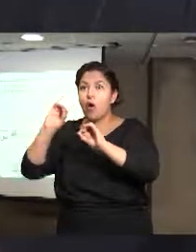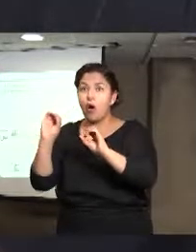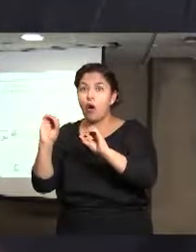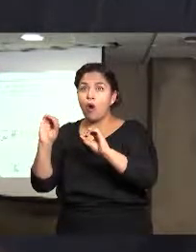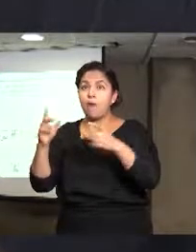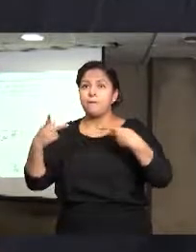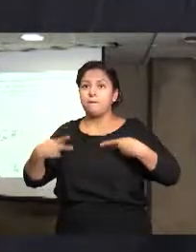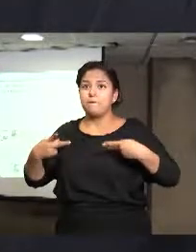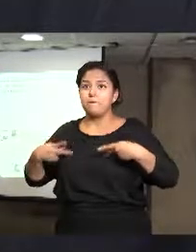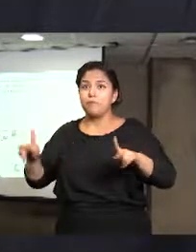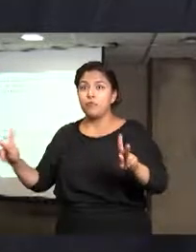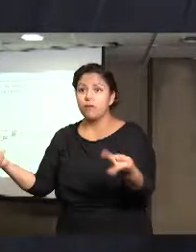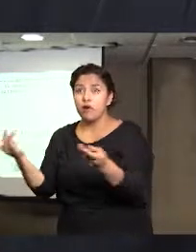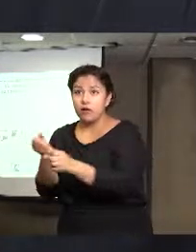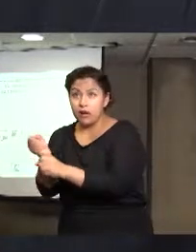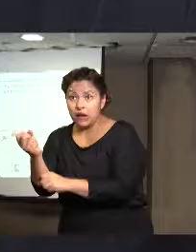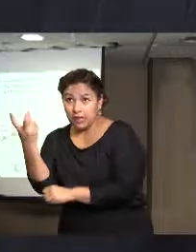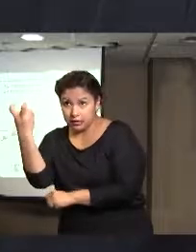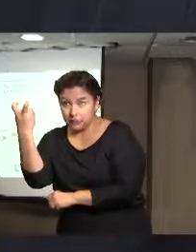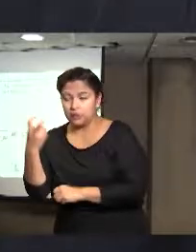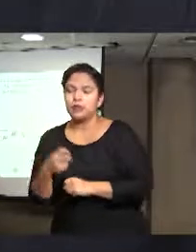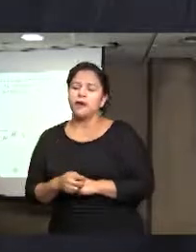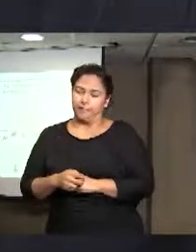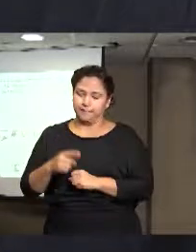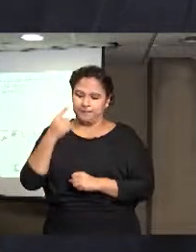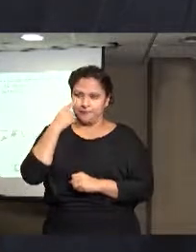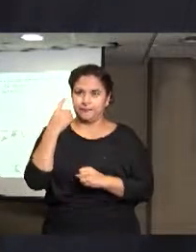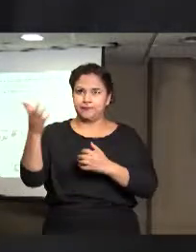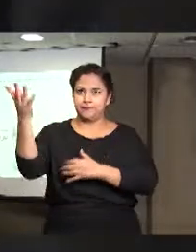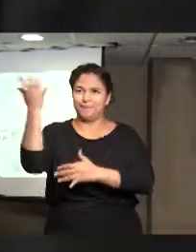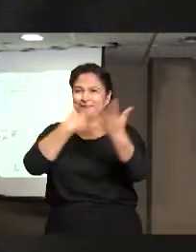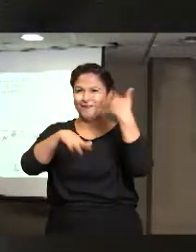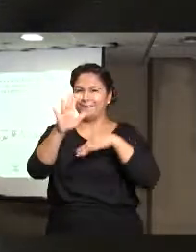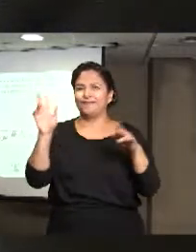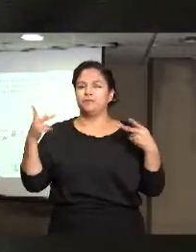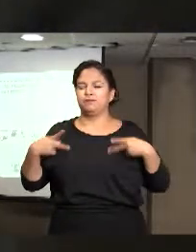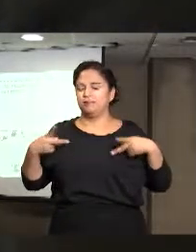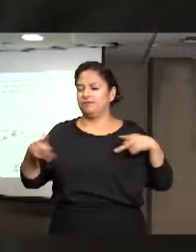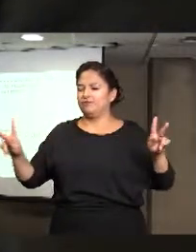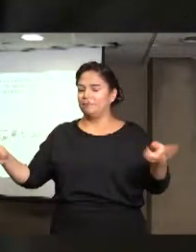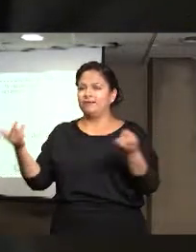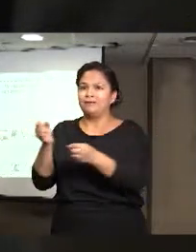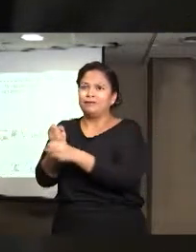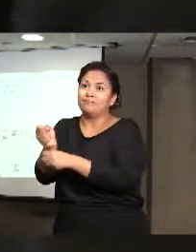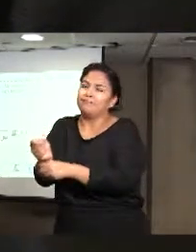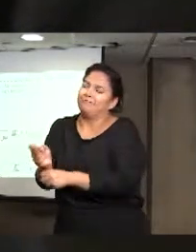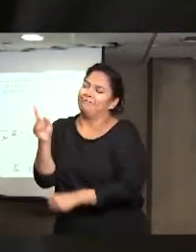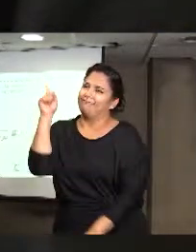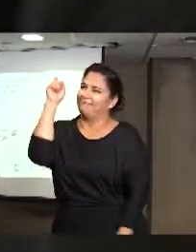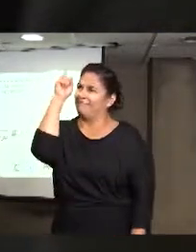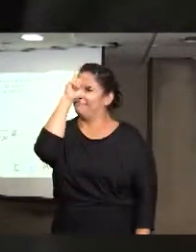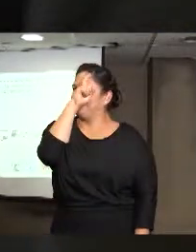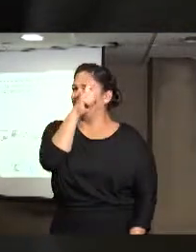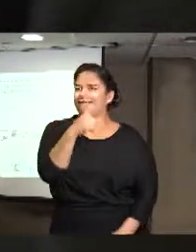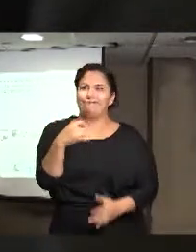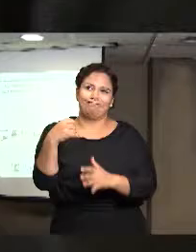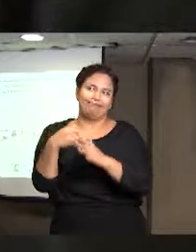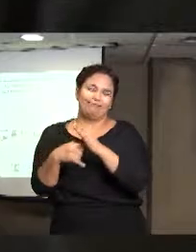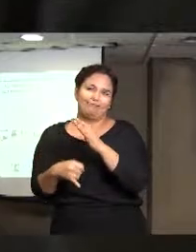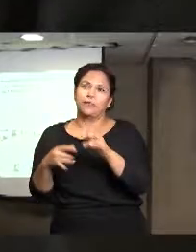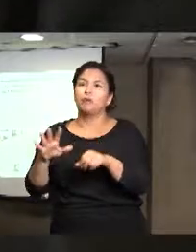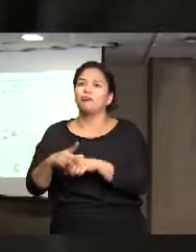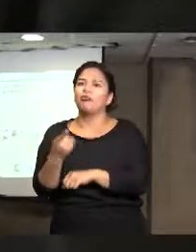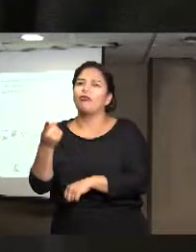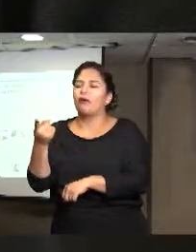vale. Hablar de datos en el tema de trata de personas es algo sumamente complejo. Hay una escasez enorme de